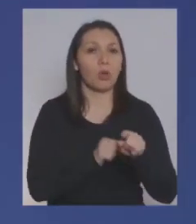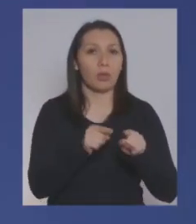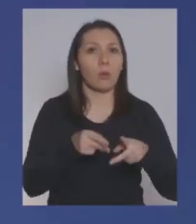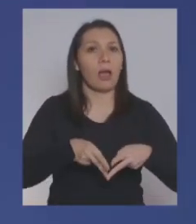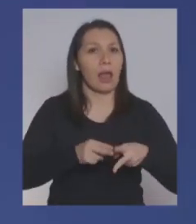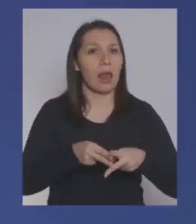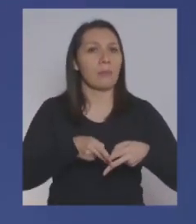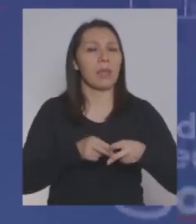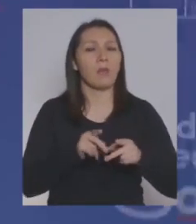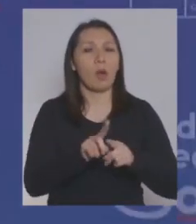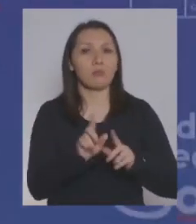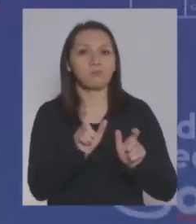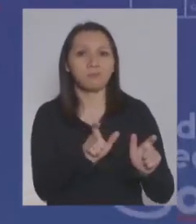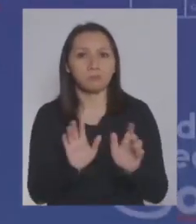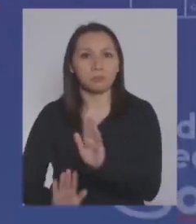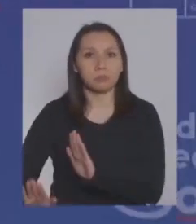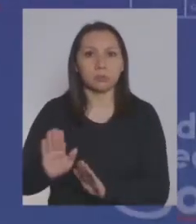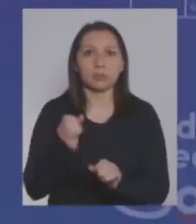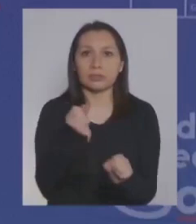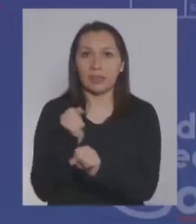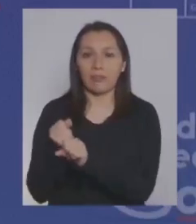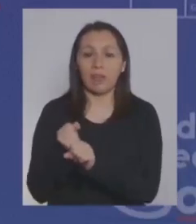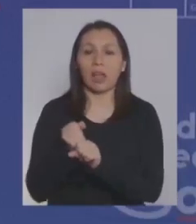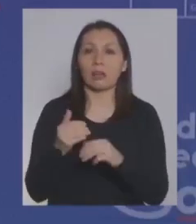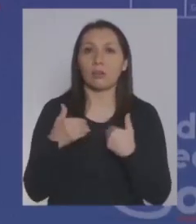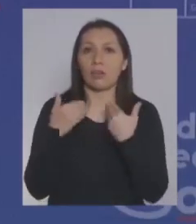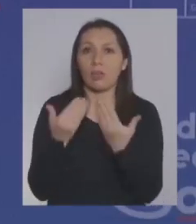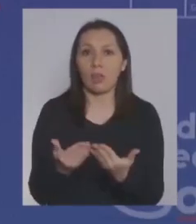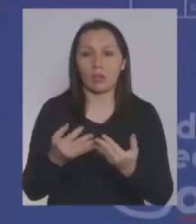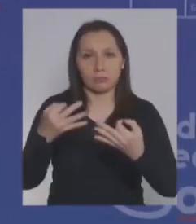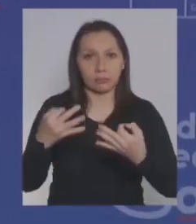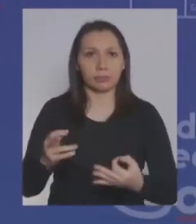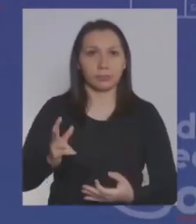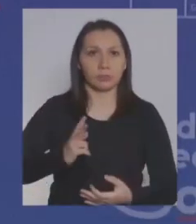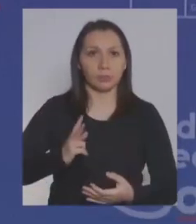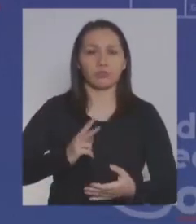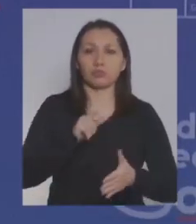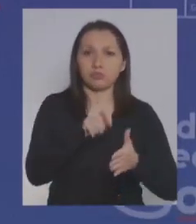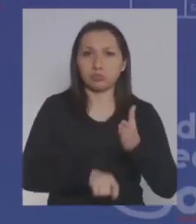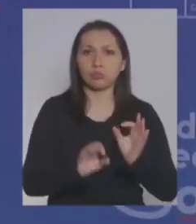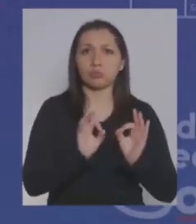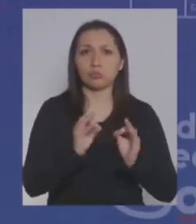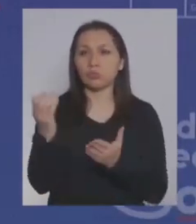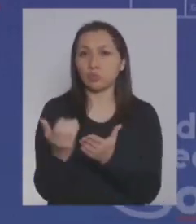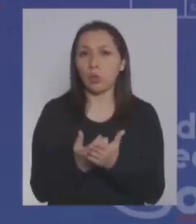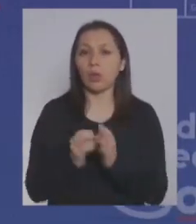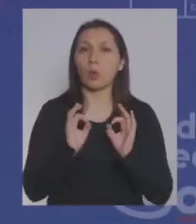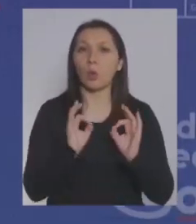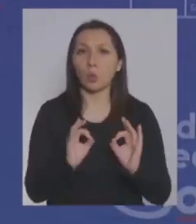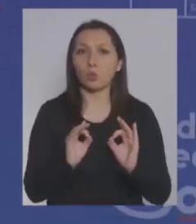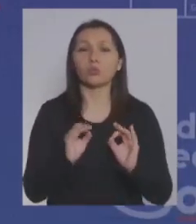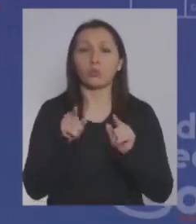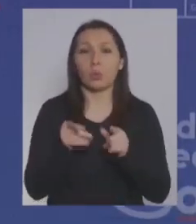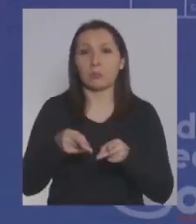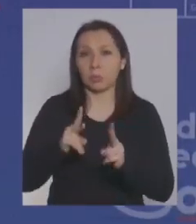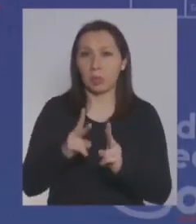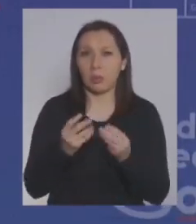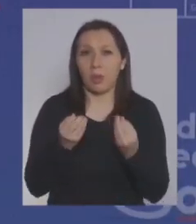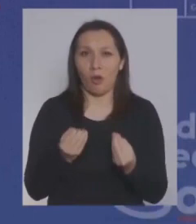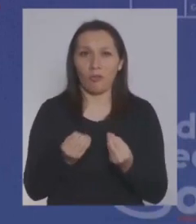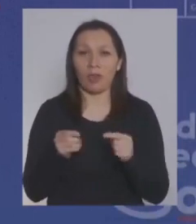herramientas de protección. El Trabajo, el empleo formal, estable, con un ingreso justo y que permite obviamente